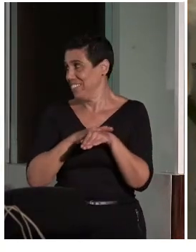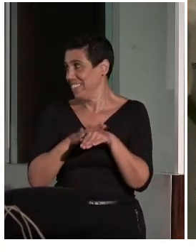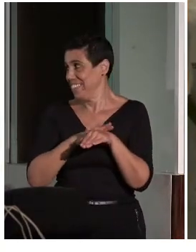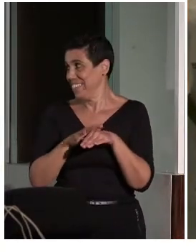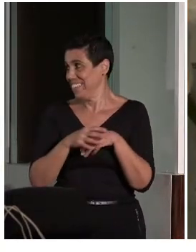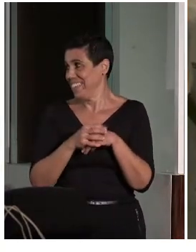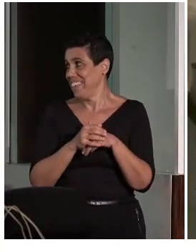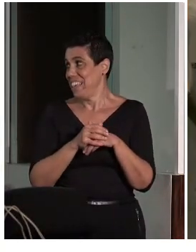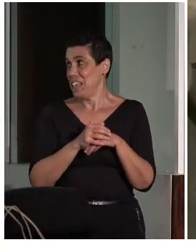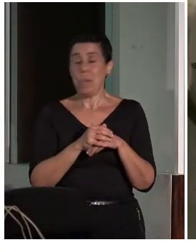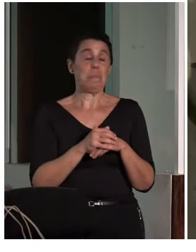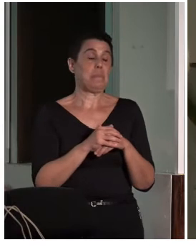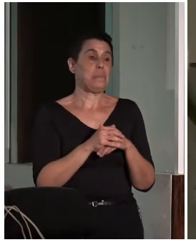puesto.